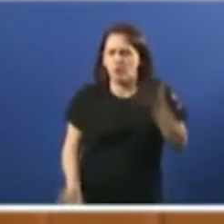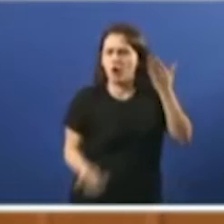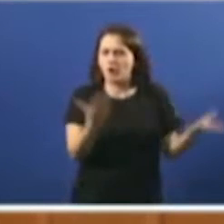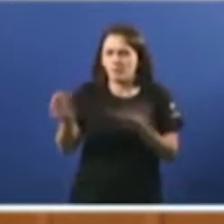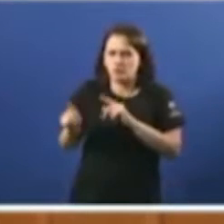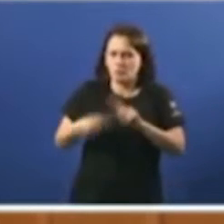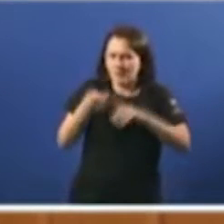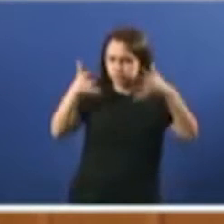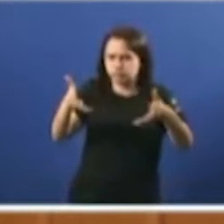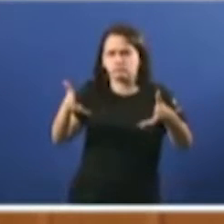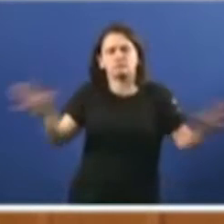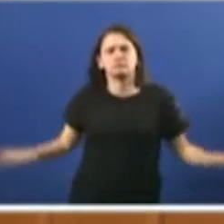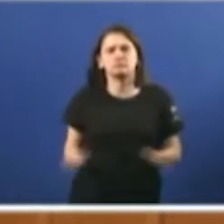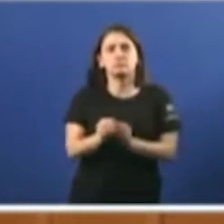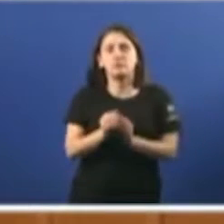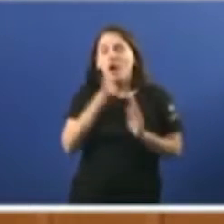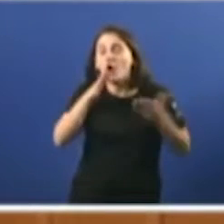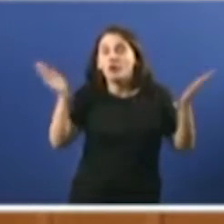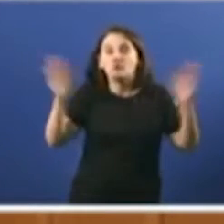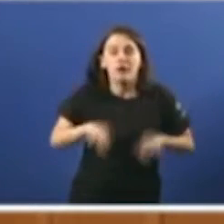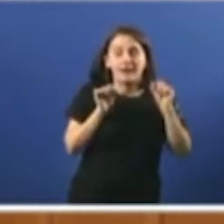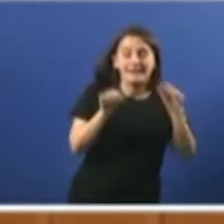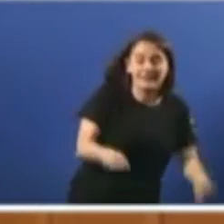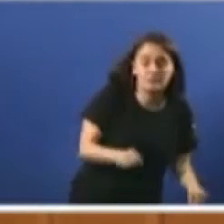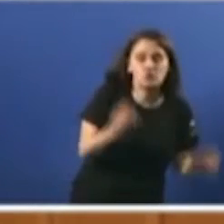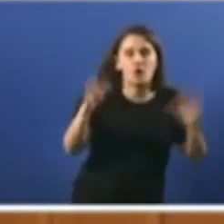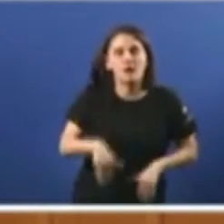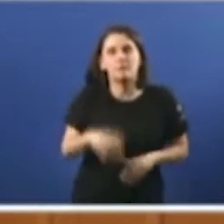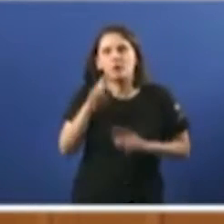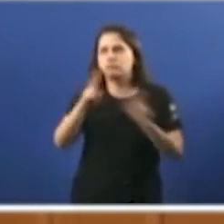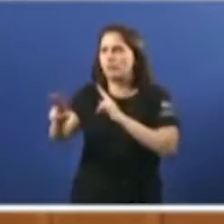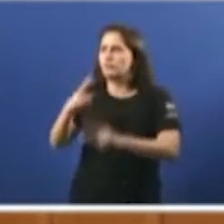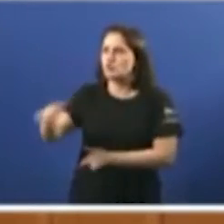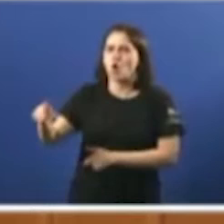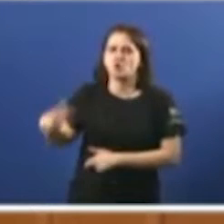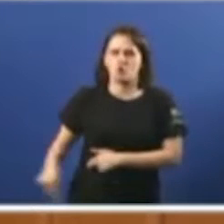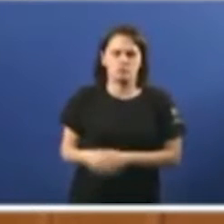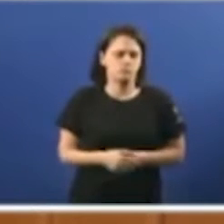recomendacións e informes con este fin. Agora non se dan os retrasos comentados, pero sí numerosas respostas negativas.